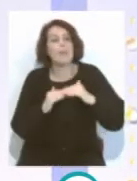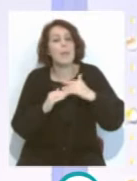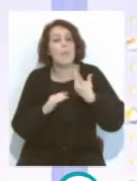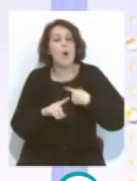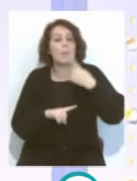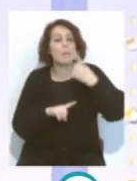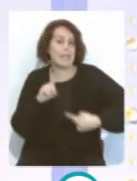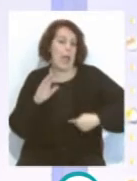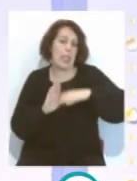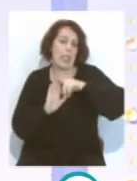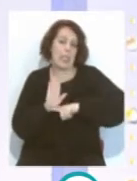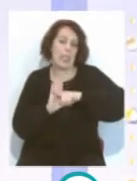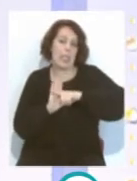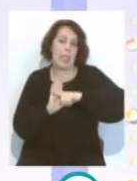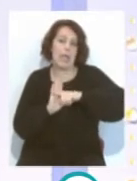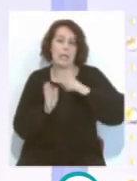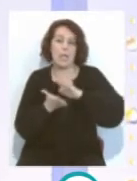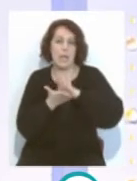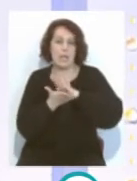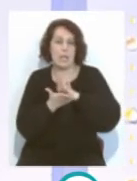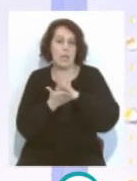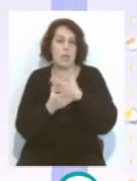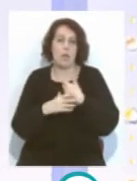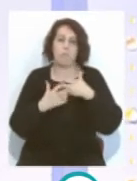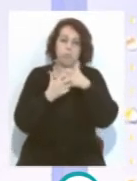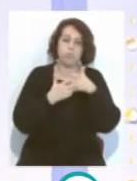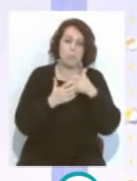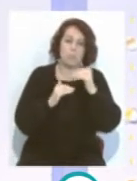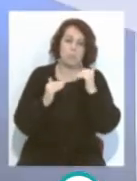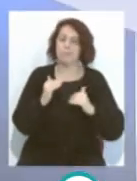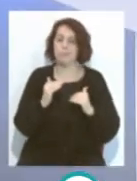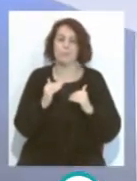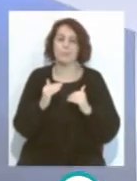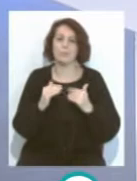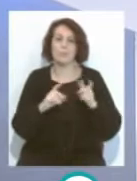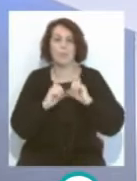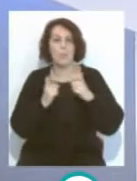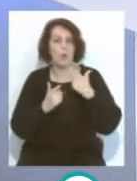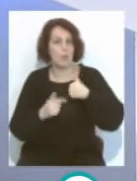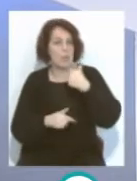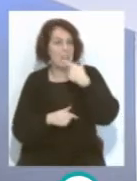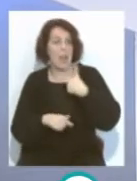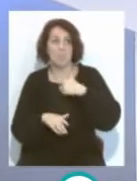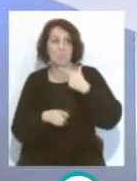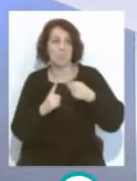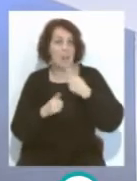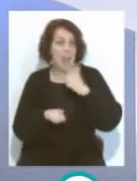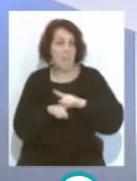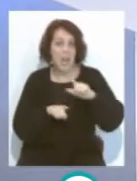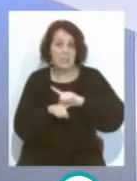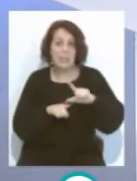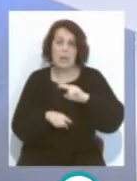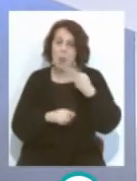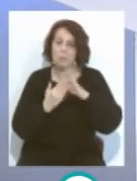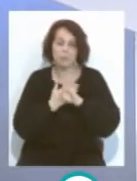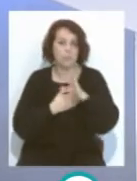mitad de la tabla más tranquilo que luchar por eludir el descenso. Bueno, esos son los equipos, yo los pondría Levante, que creo que tiene dos delanteros